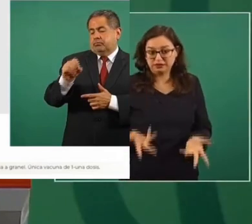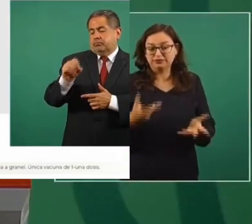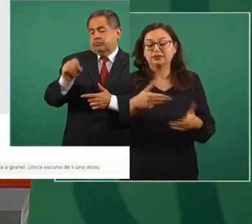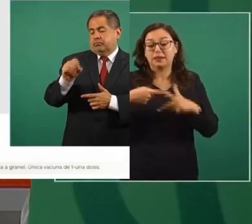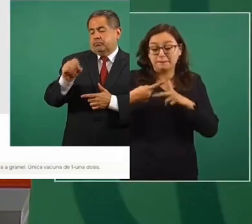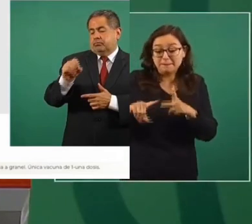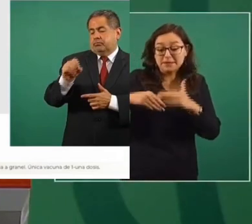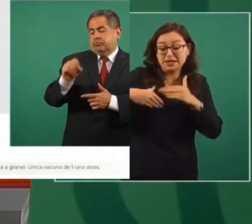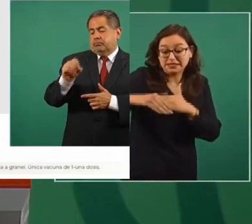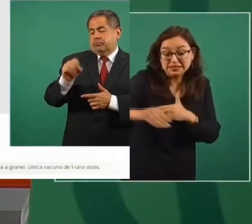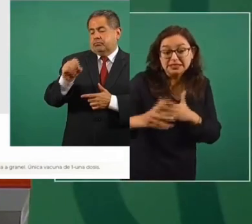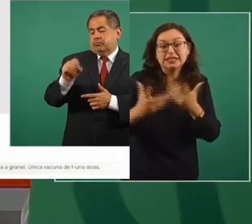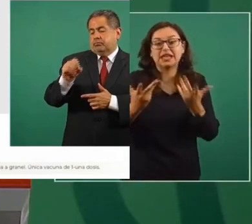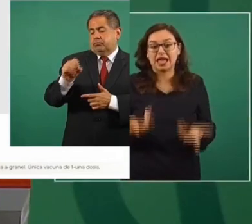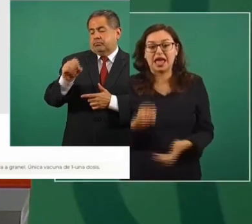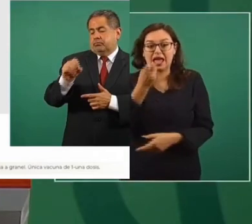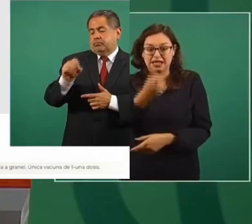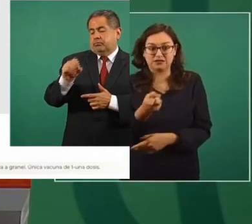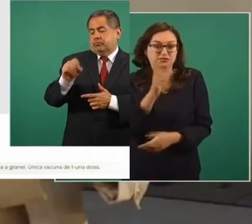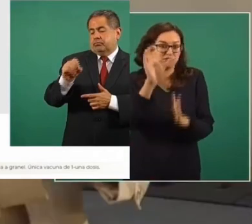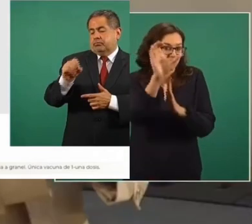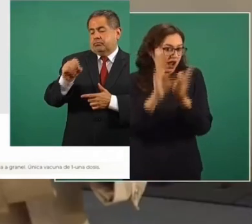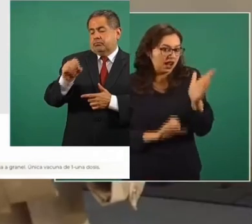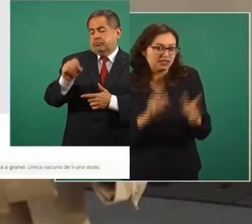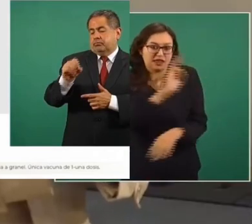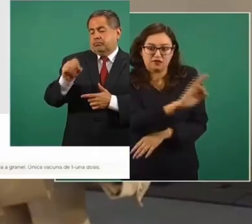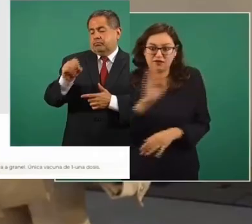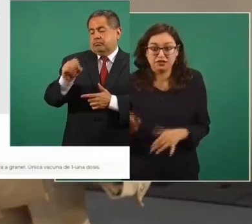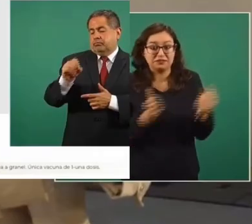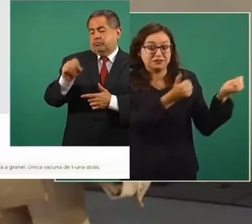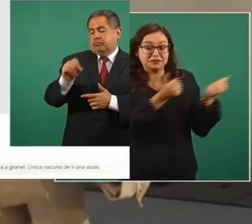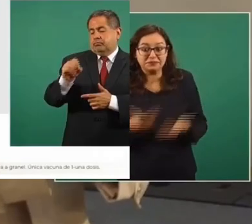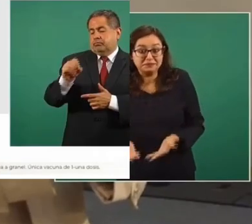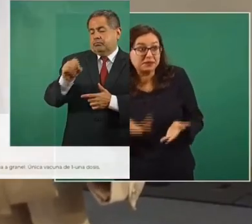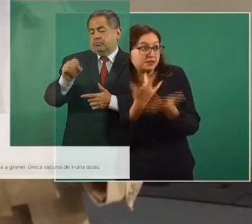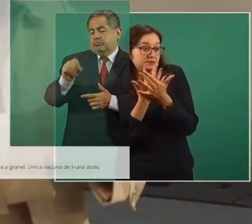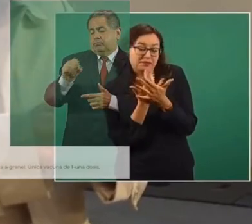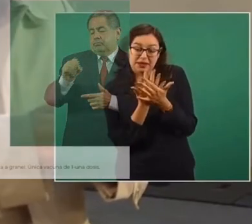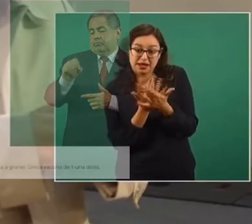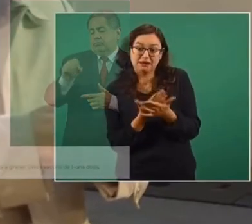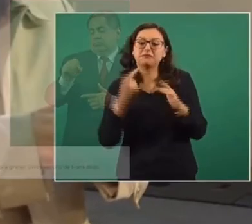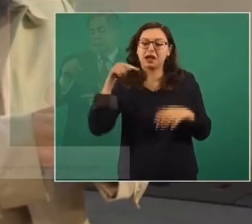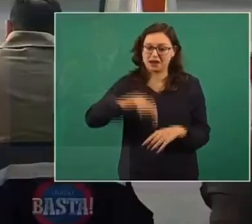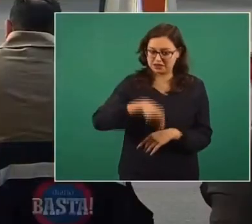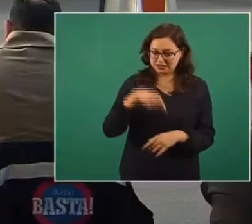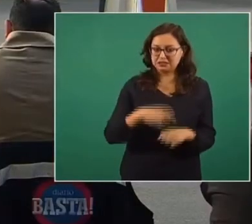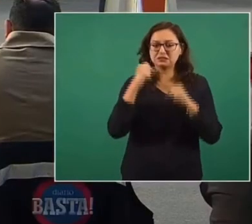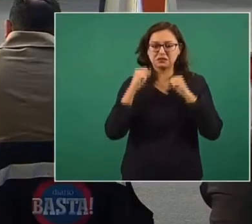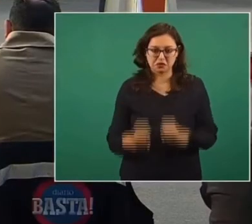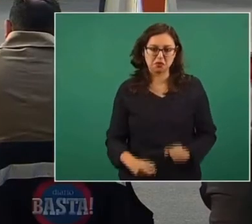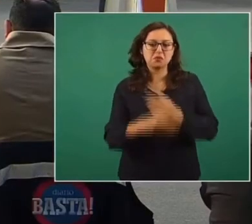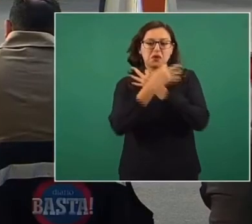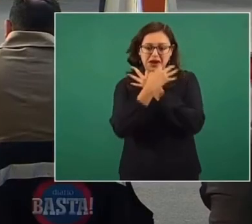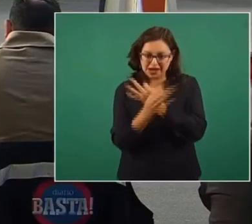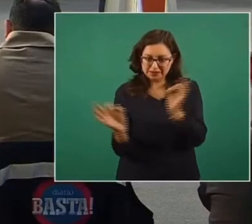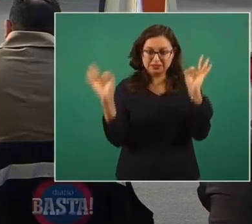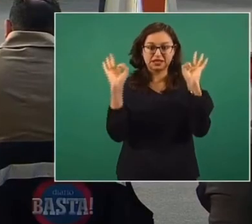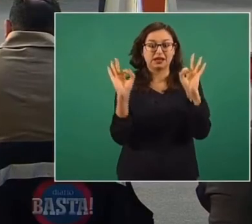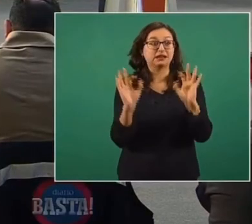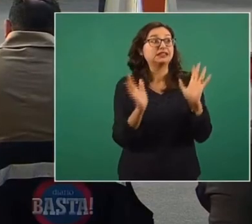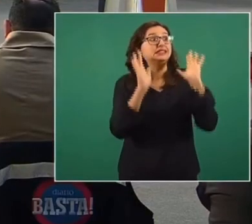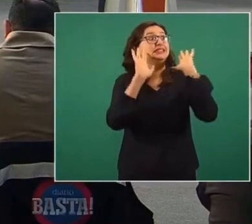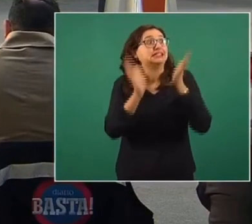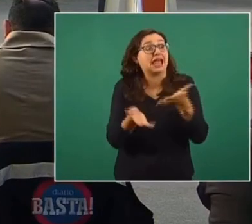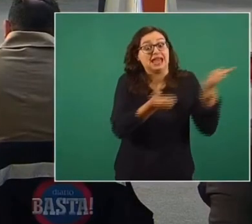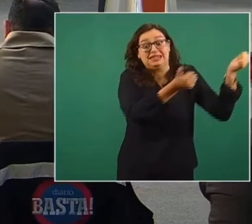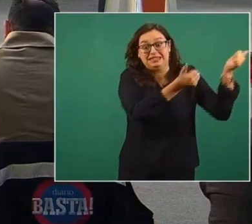contratos y conforme se vaya concretando tengan la seguridad que lo presentaremos aquí en la conferencia matutina la llegada del